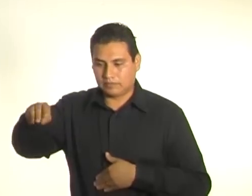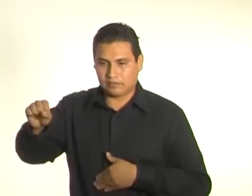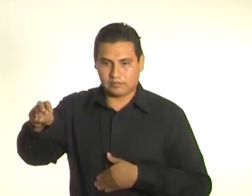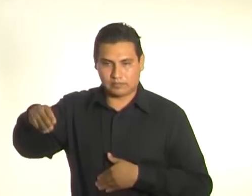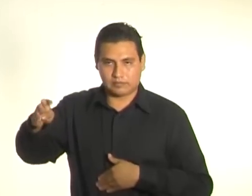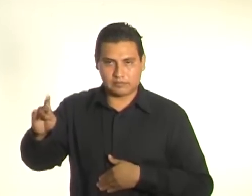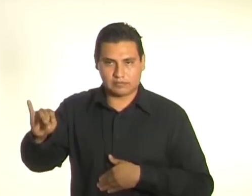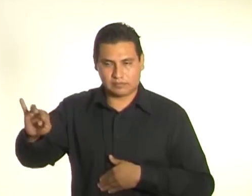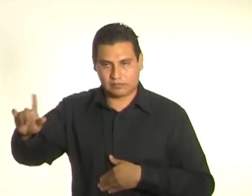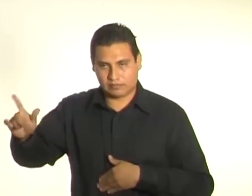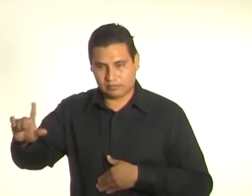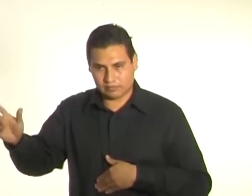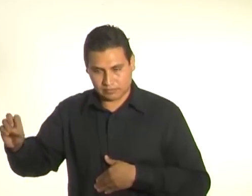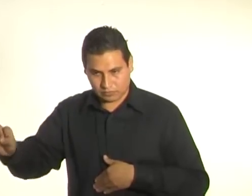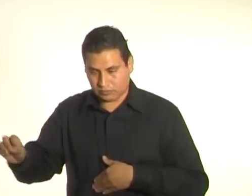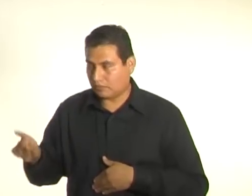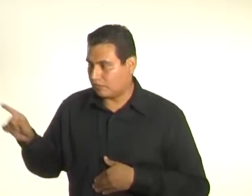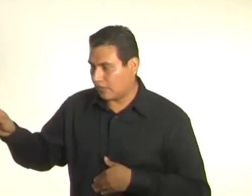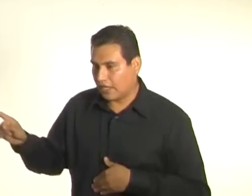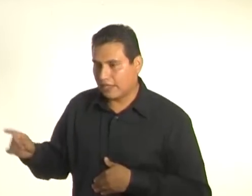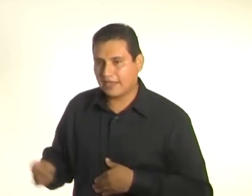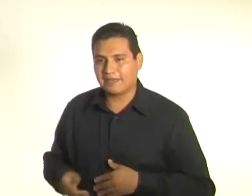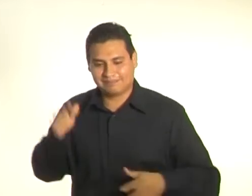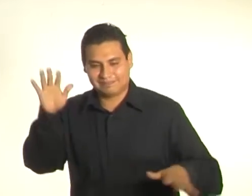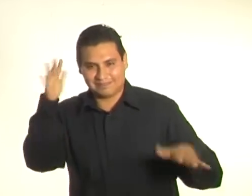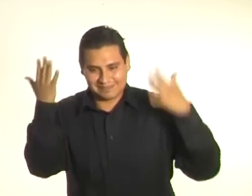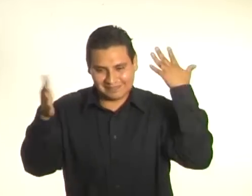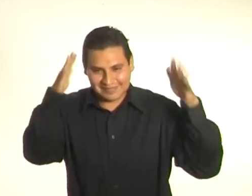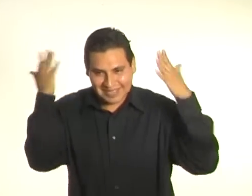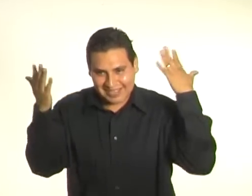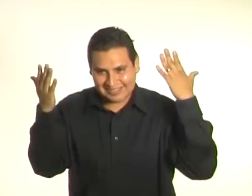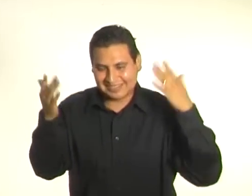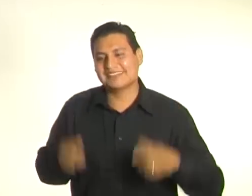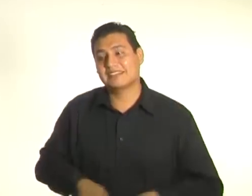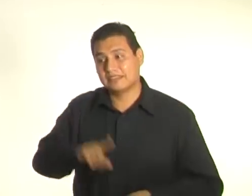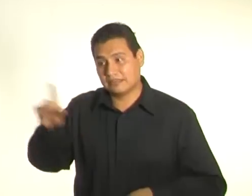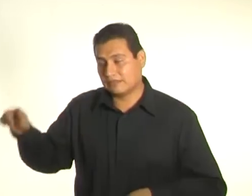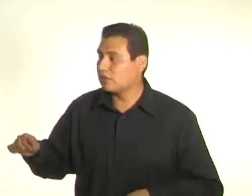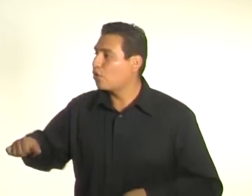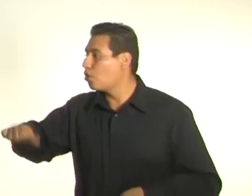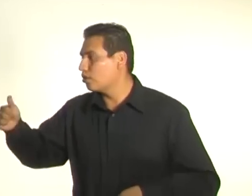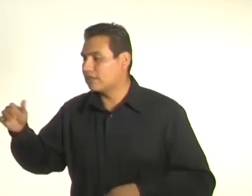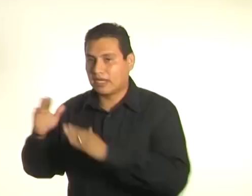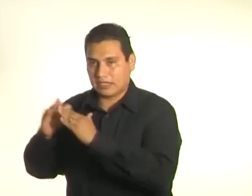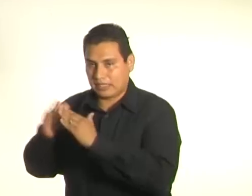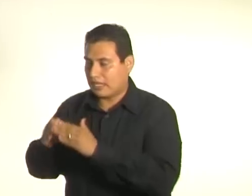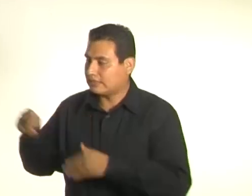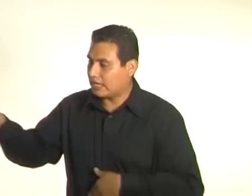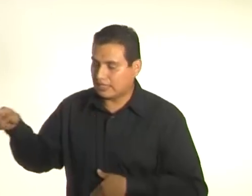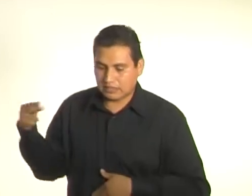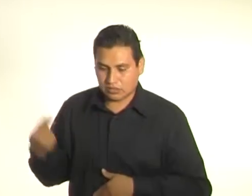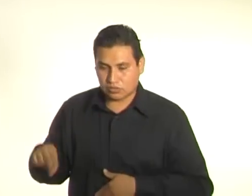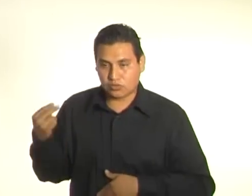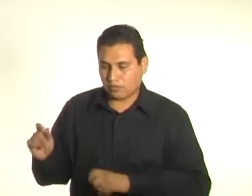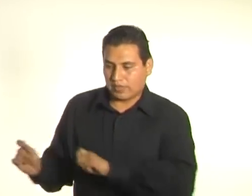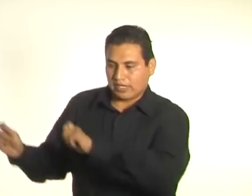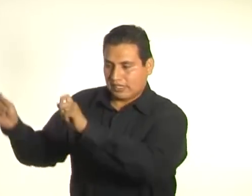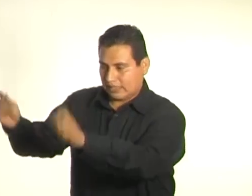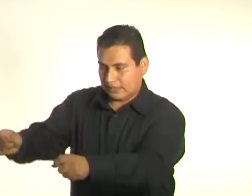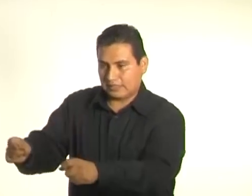Juguetón y Pillo. Donde lo llamaban Mimoso, era la Mar de Cariñoso.